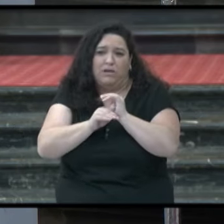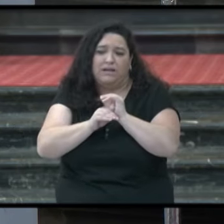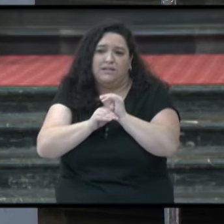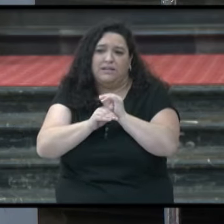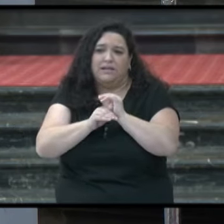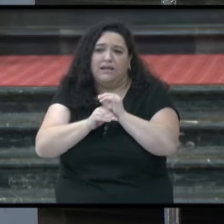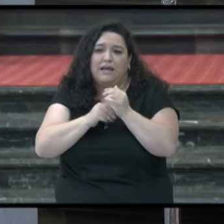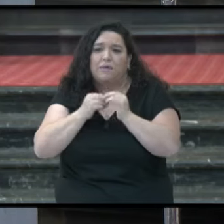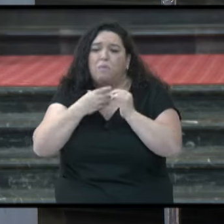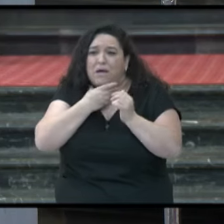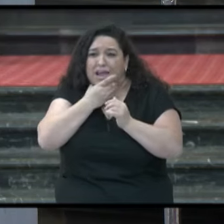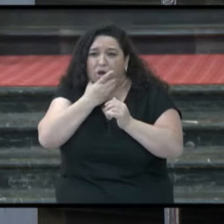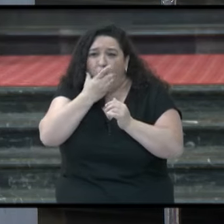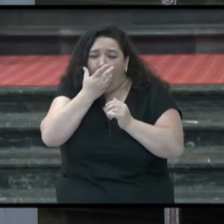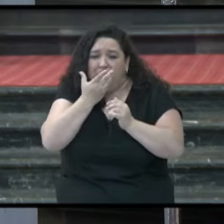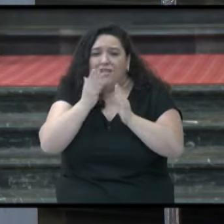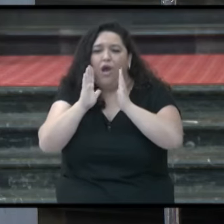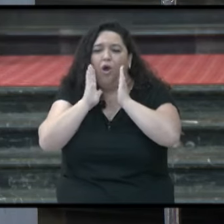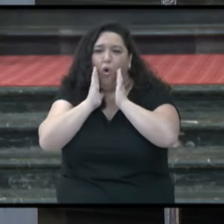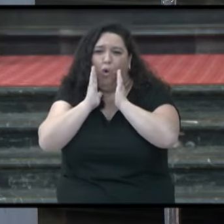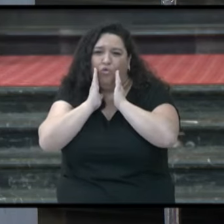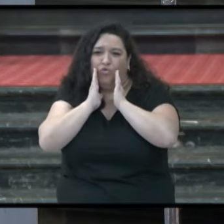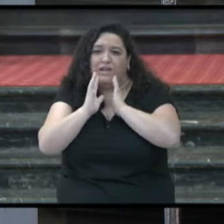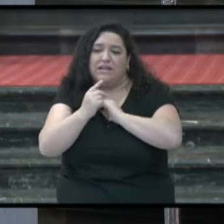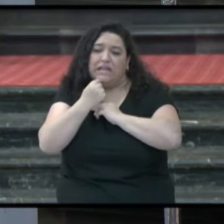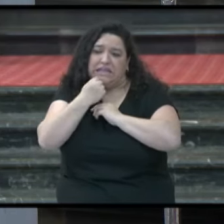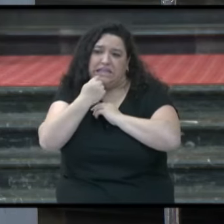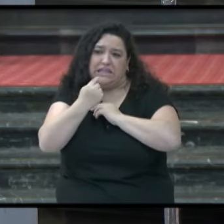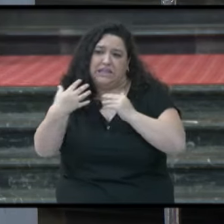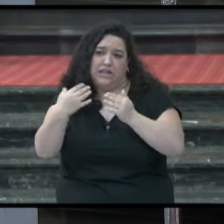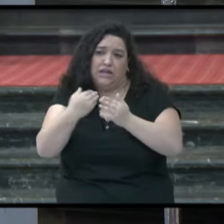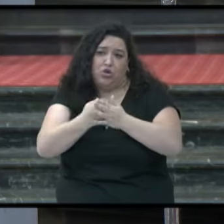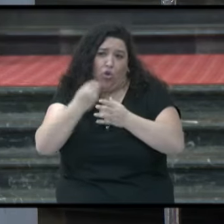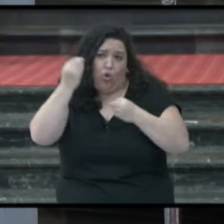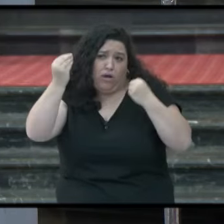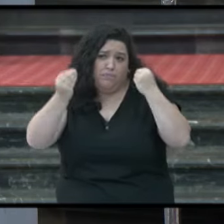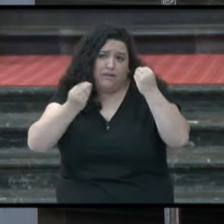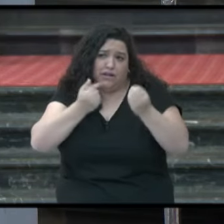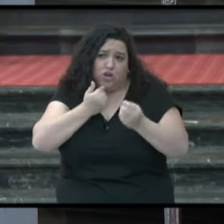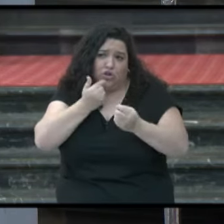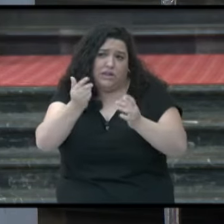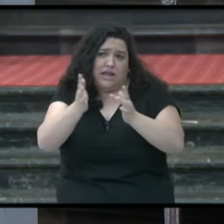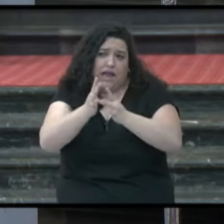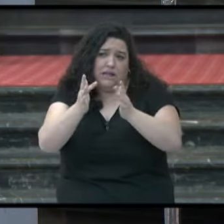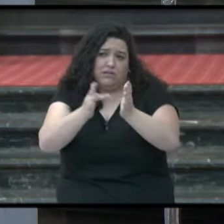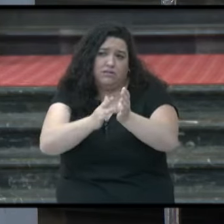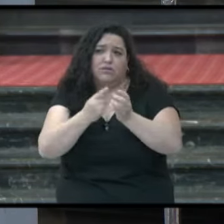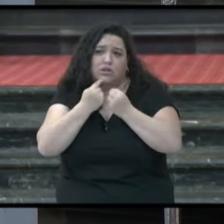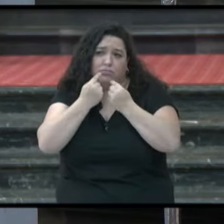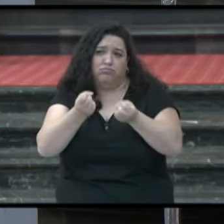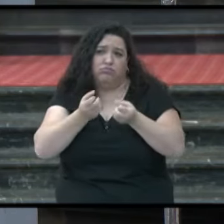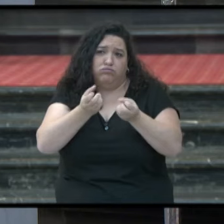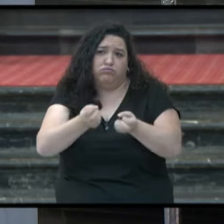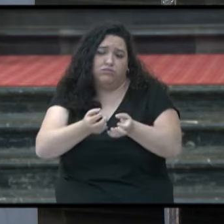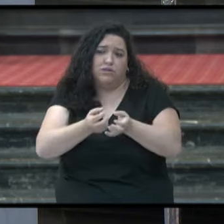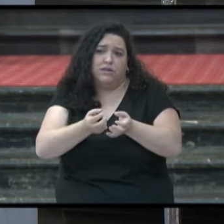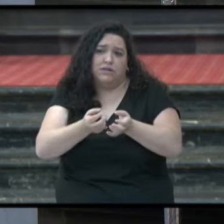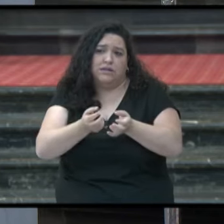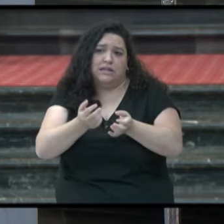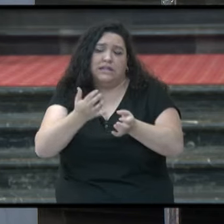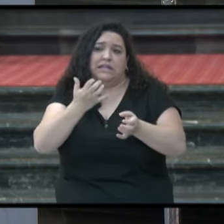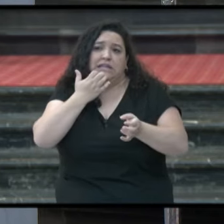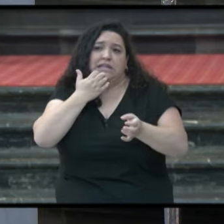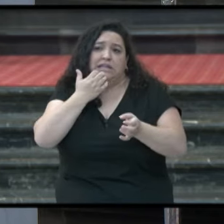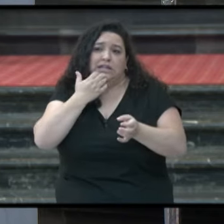avergonzada y confiesa todo lo que ella ha pensado y lo que ha hecho. Si yo